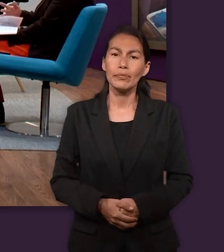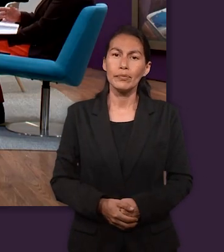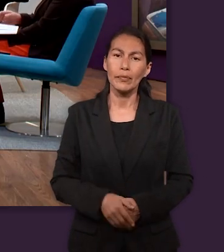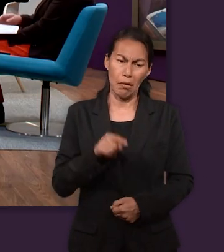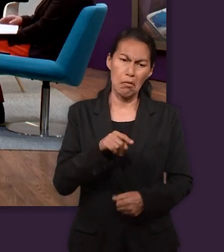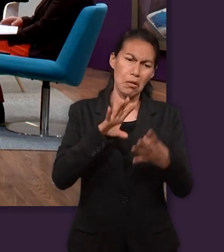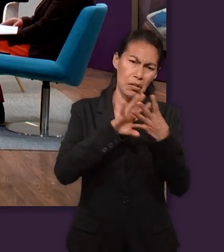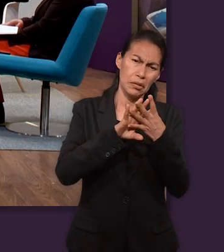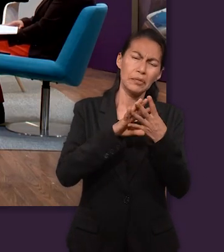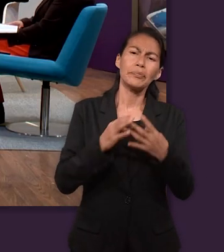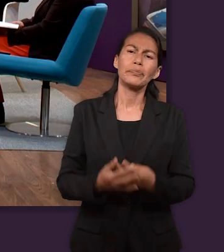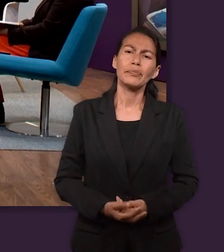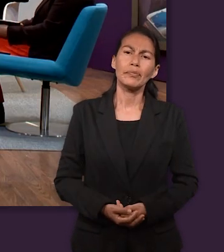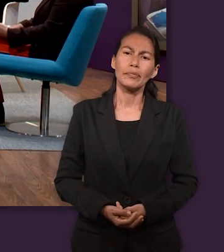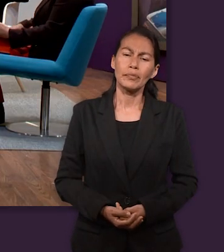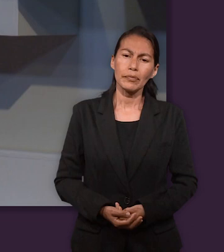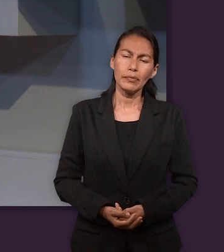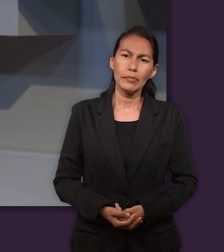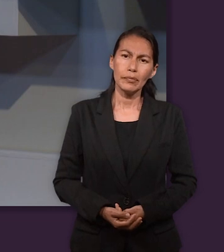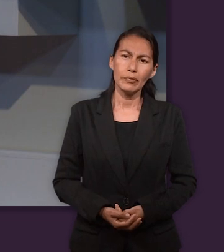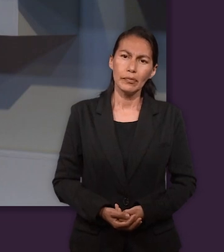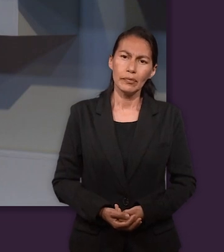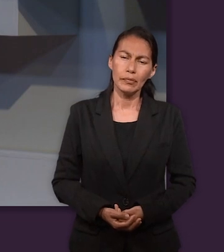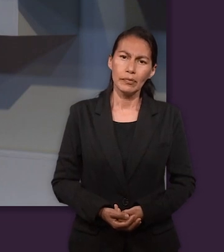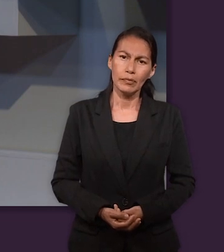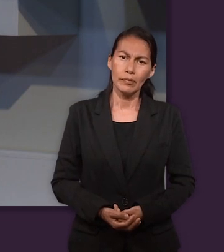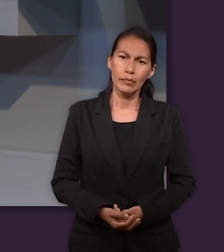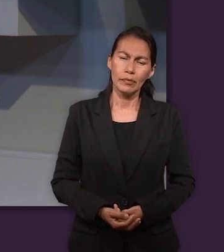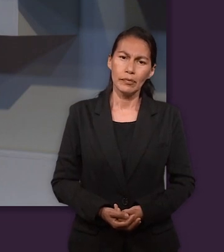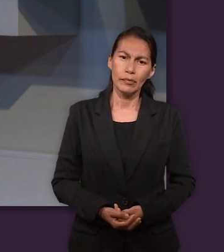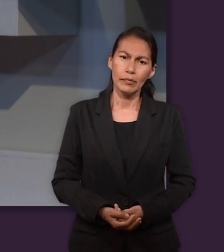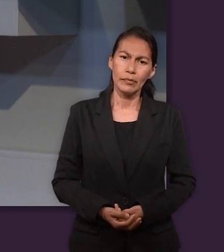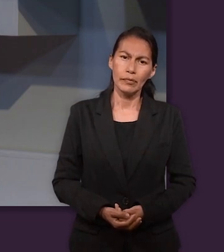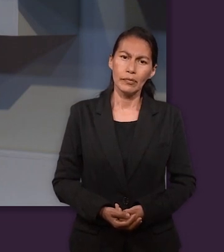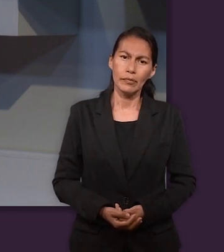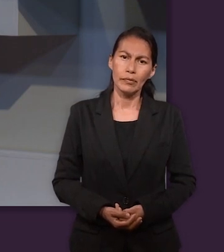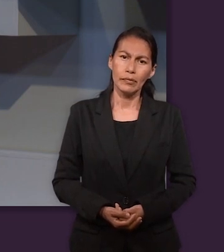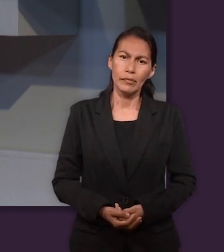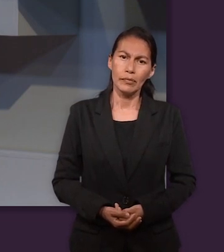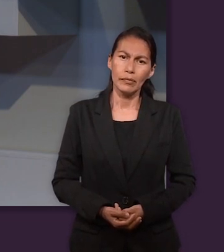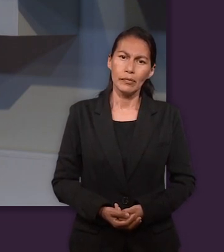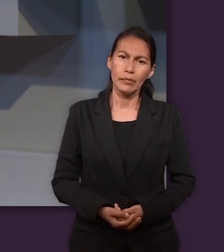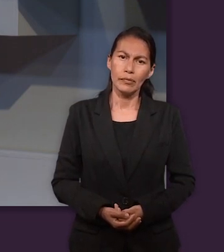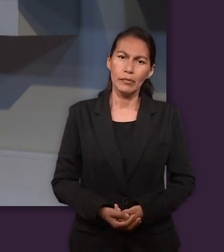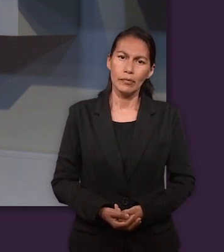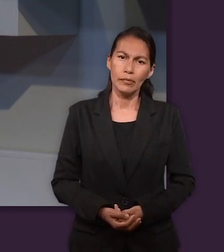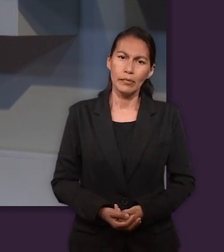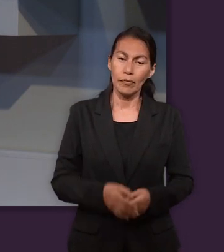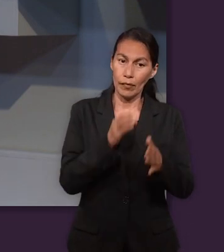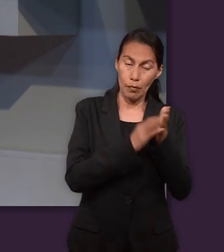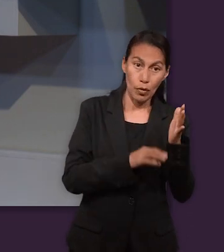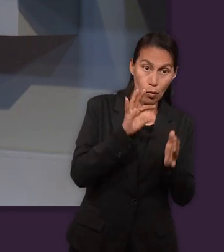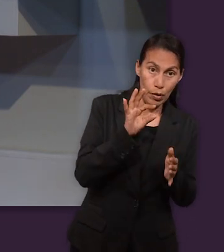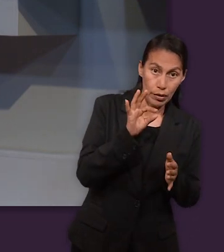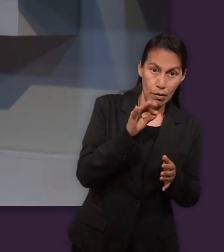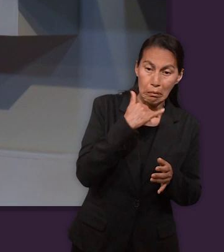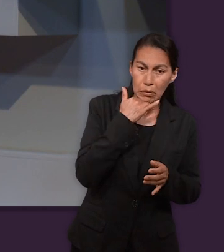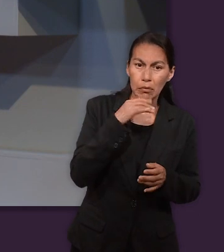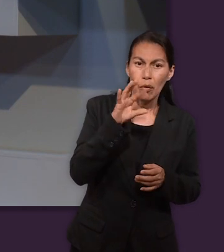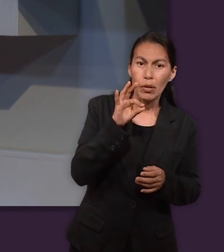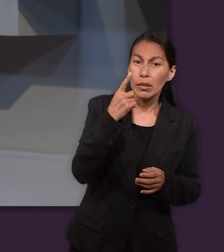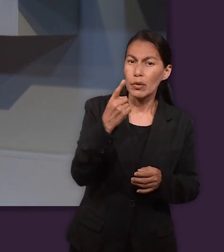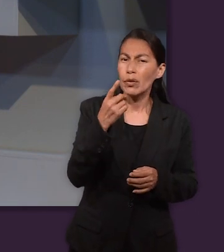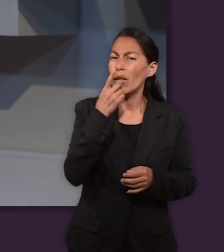prisión, creo que por dos años más. que dice el capítulo 40, que queda como, queda, sí,